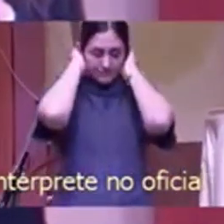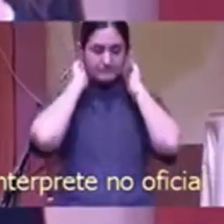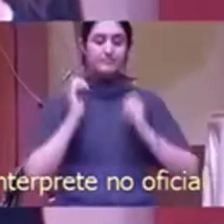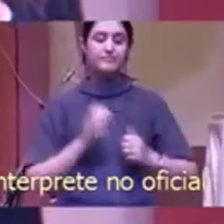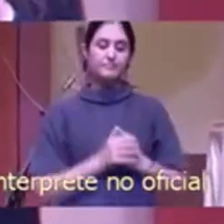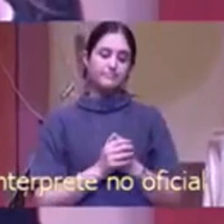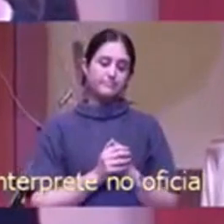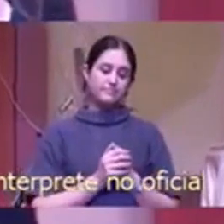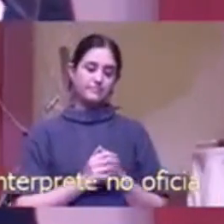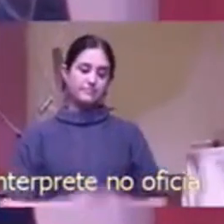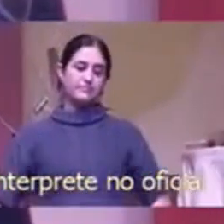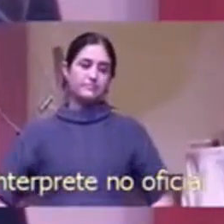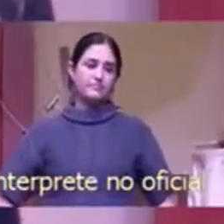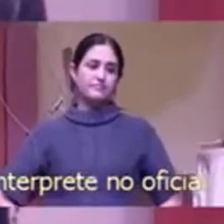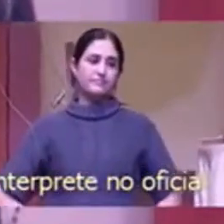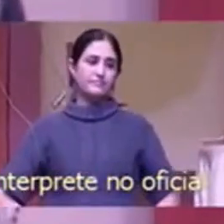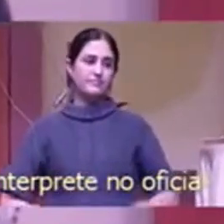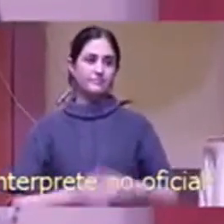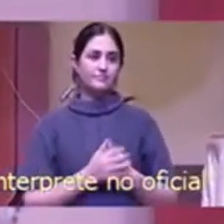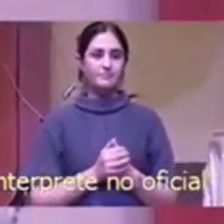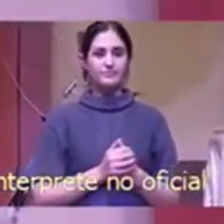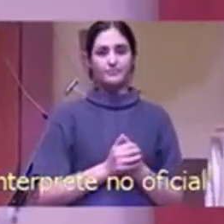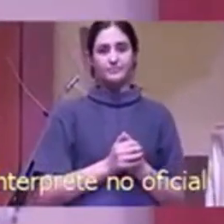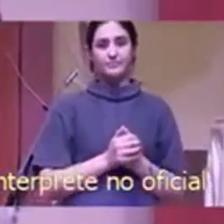No problema.